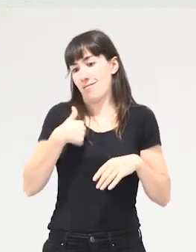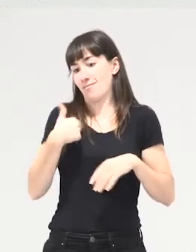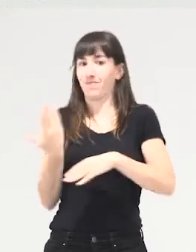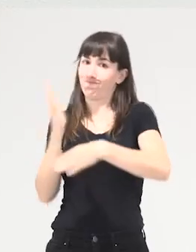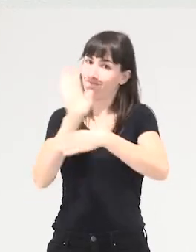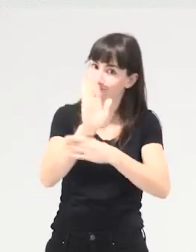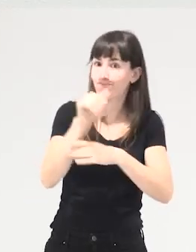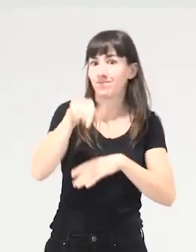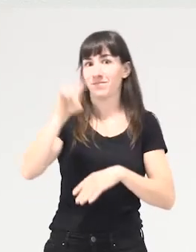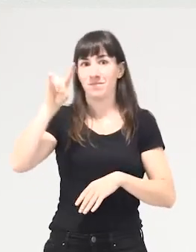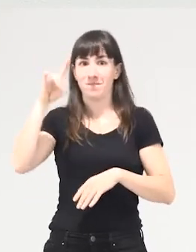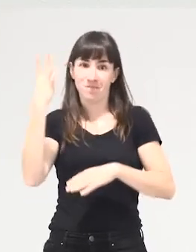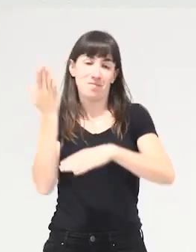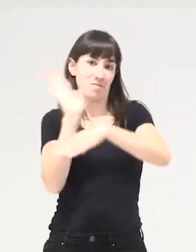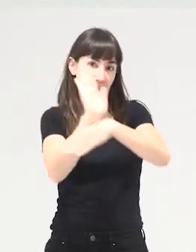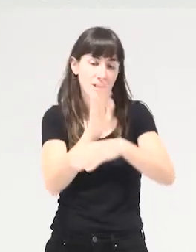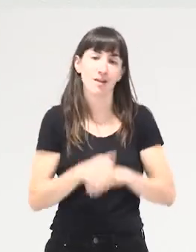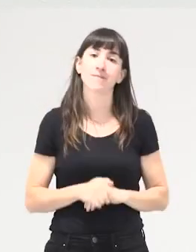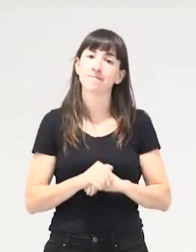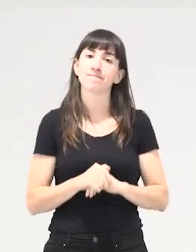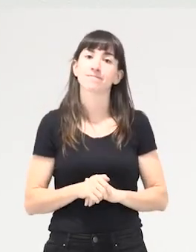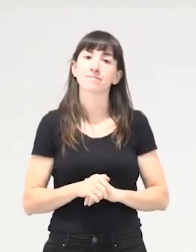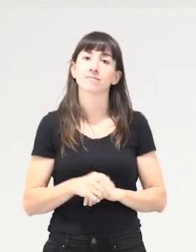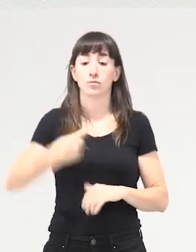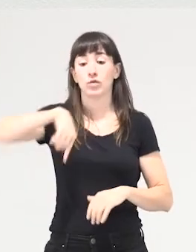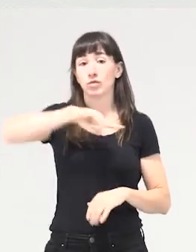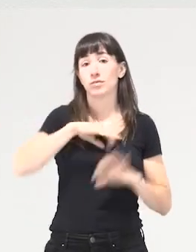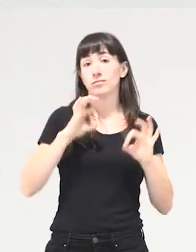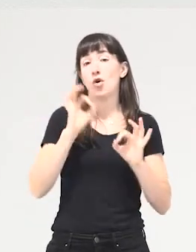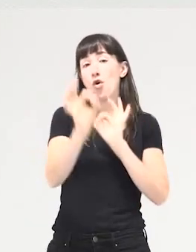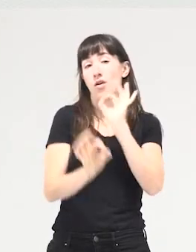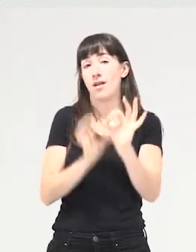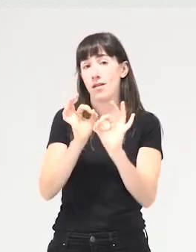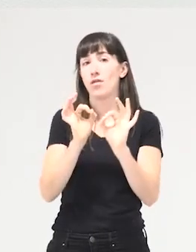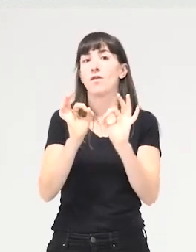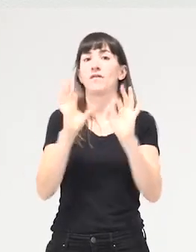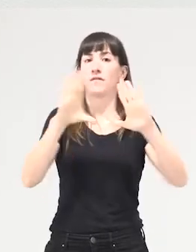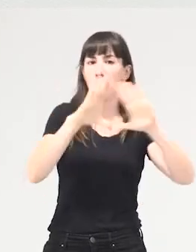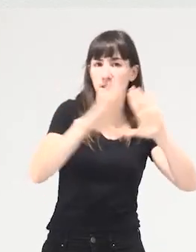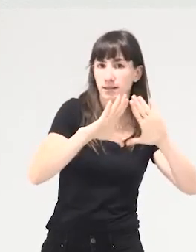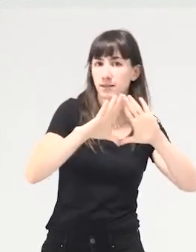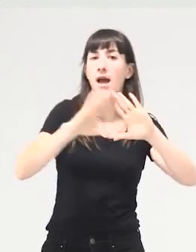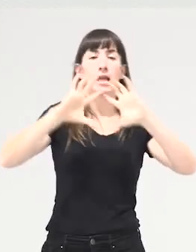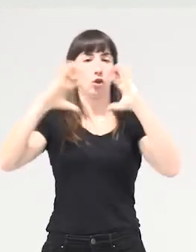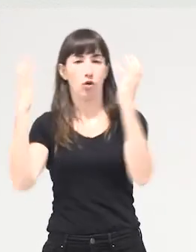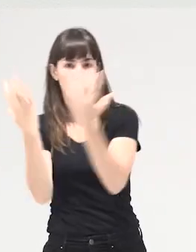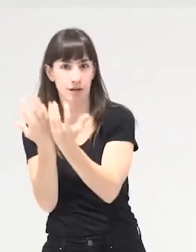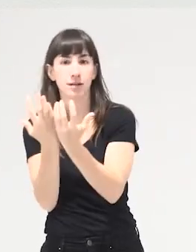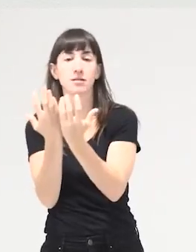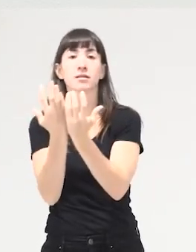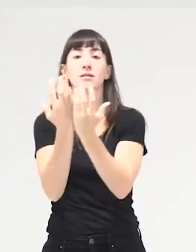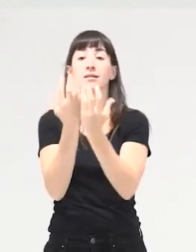iniciativa. Para nosotras como organización feminista, internacionalista, la economía